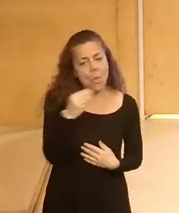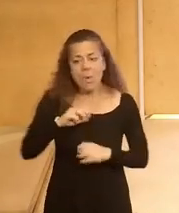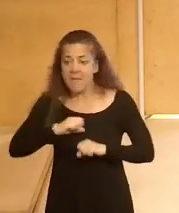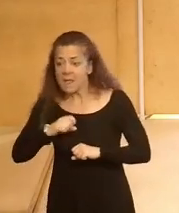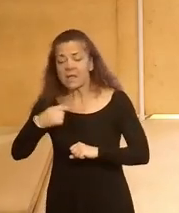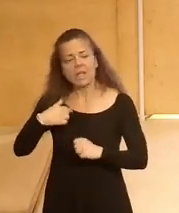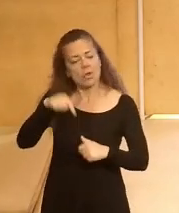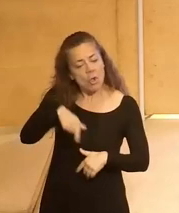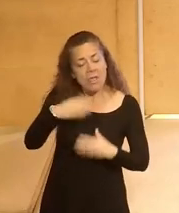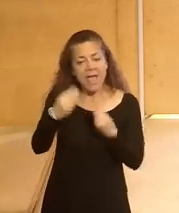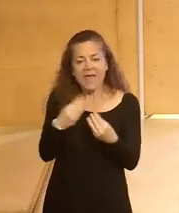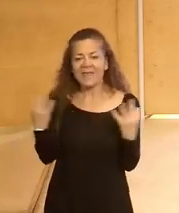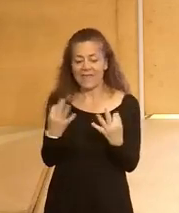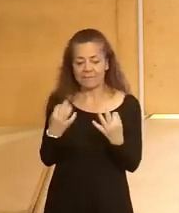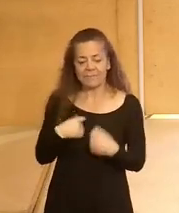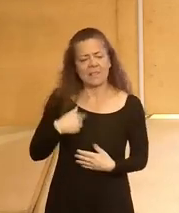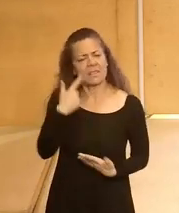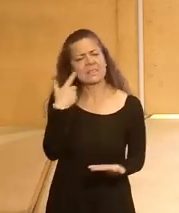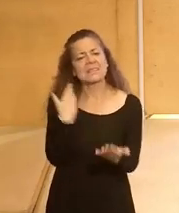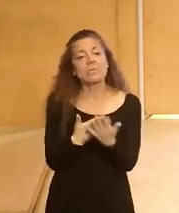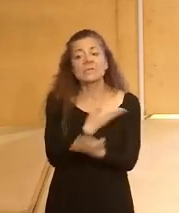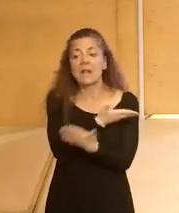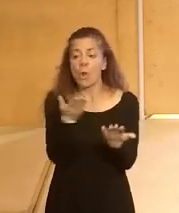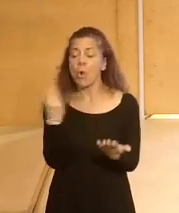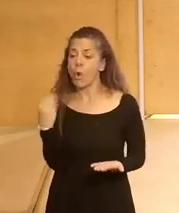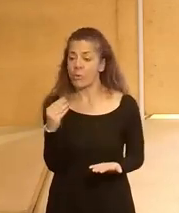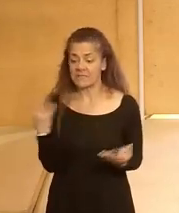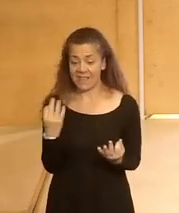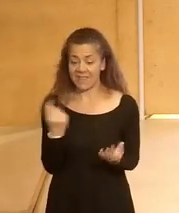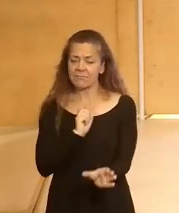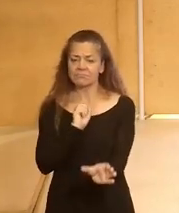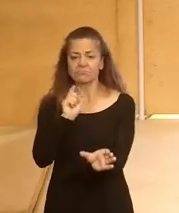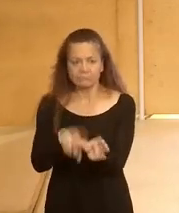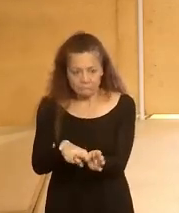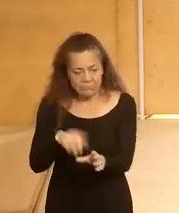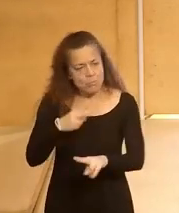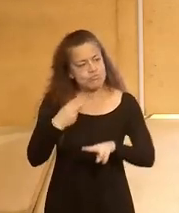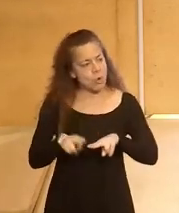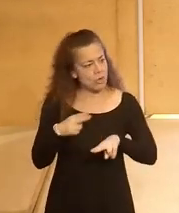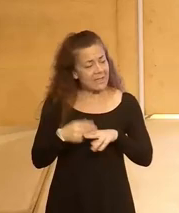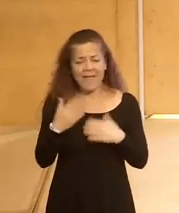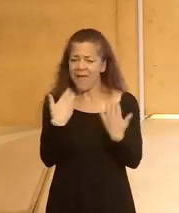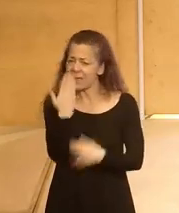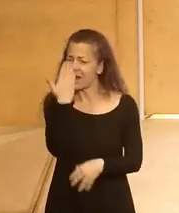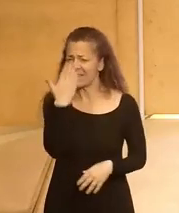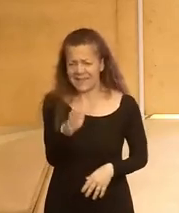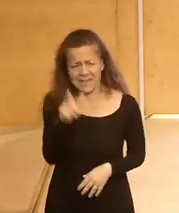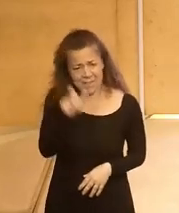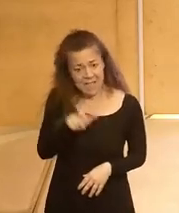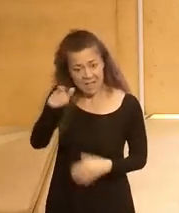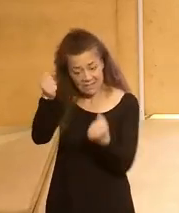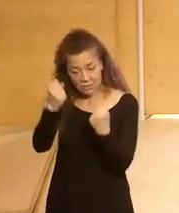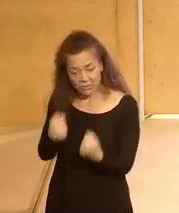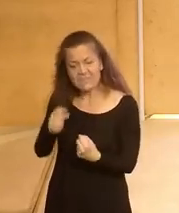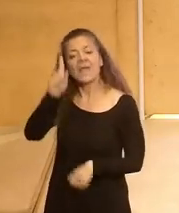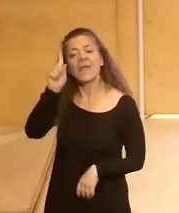vamos a tener hoy lo que hace es, por una parte, demostrar a los jóvenes que hay que involucrarse en política y hablar directamente a nuestros representantes institucionales